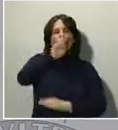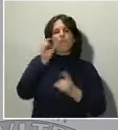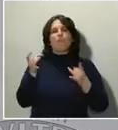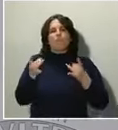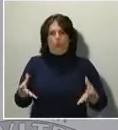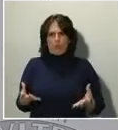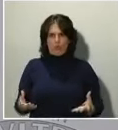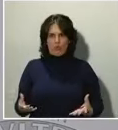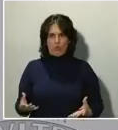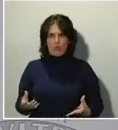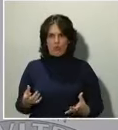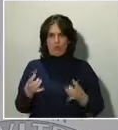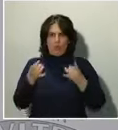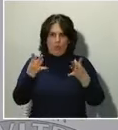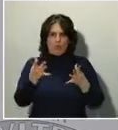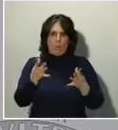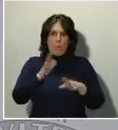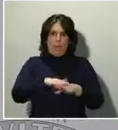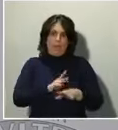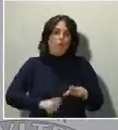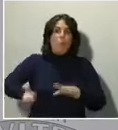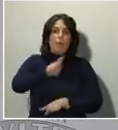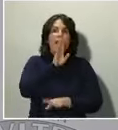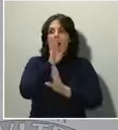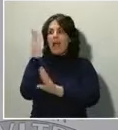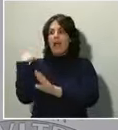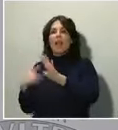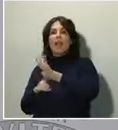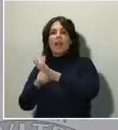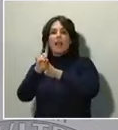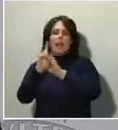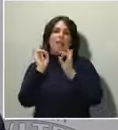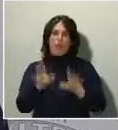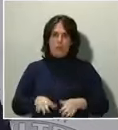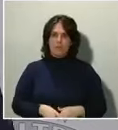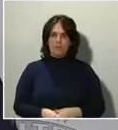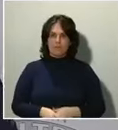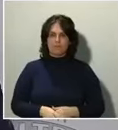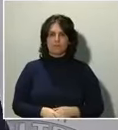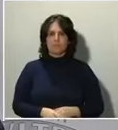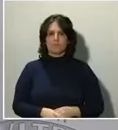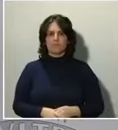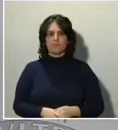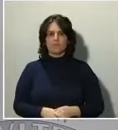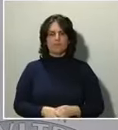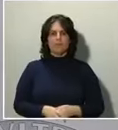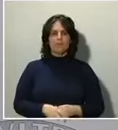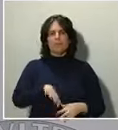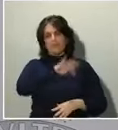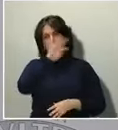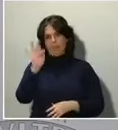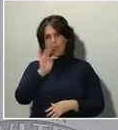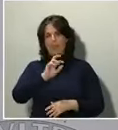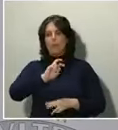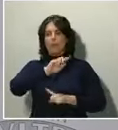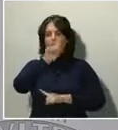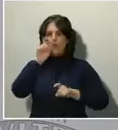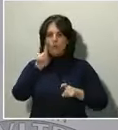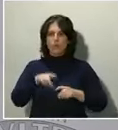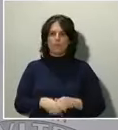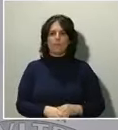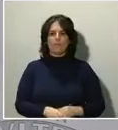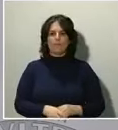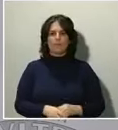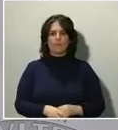esta pandemia del coronavirus. Vamos a una siguiente pregunta. El Plural.com pregunta si